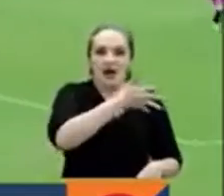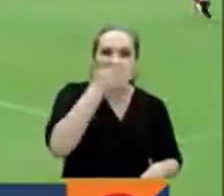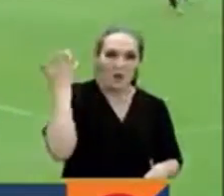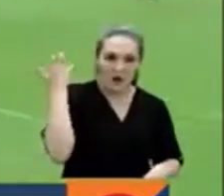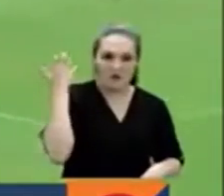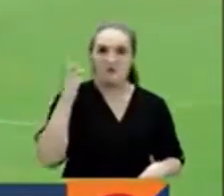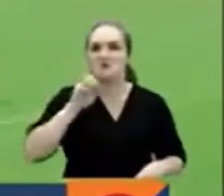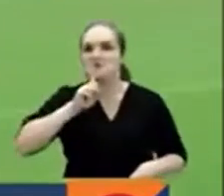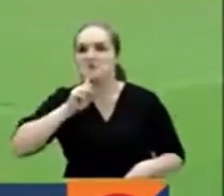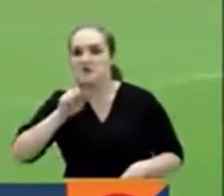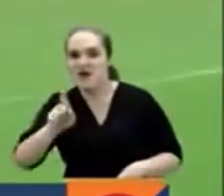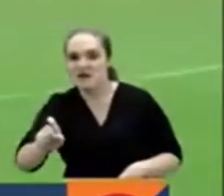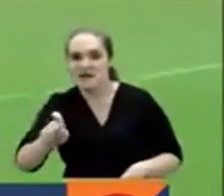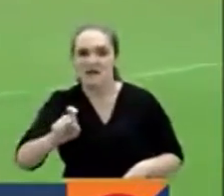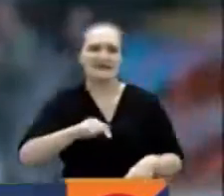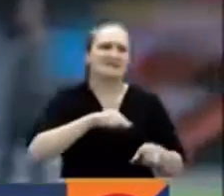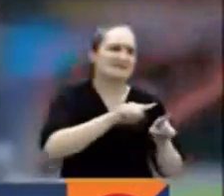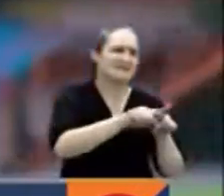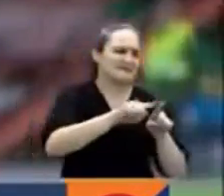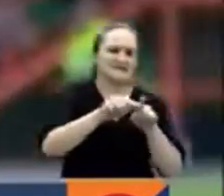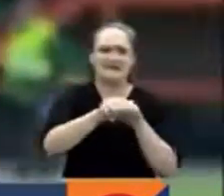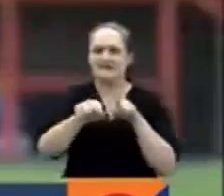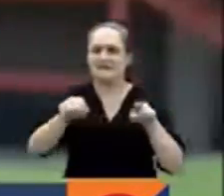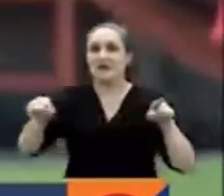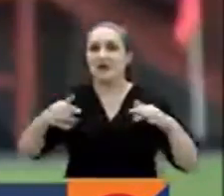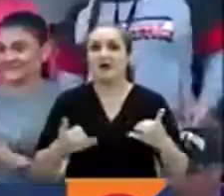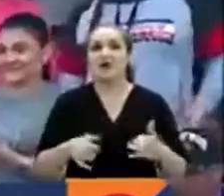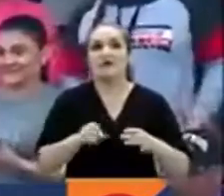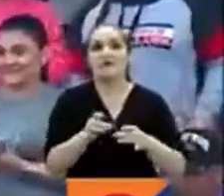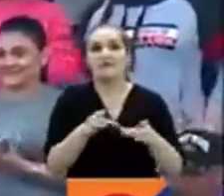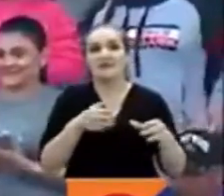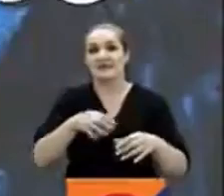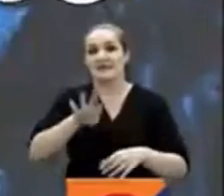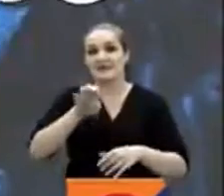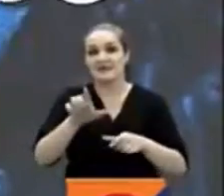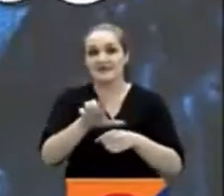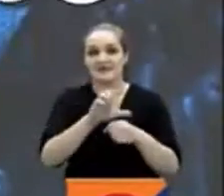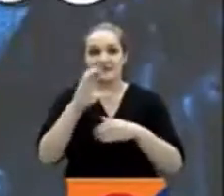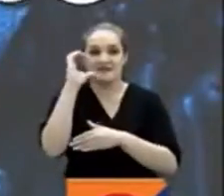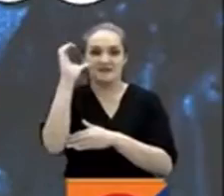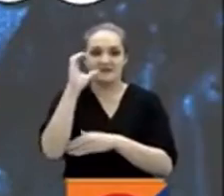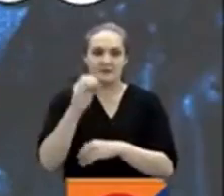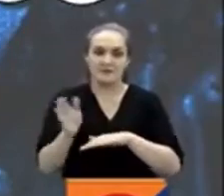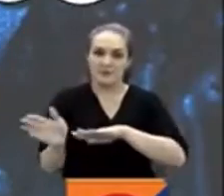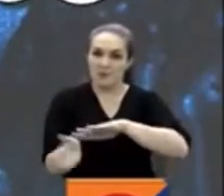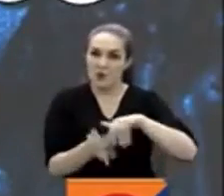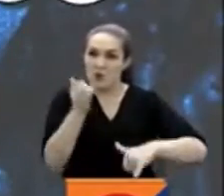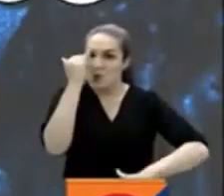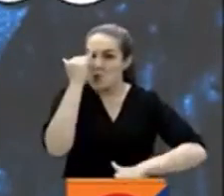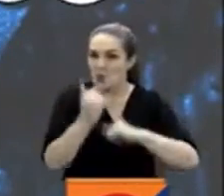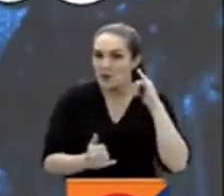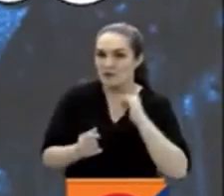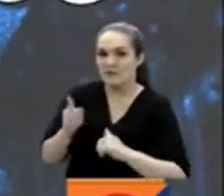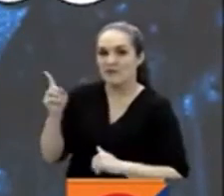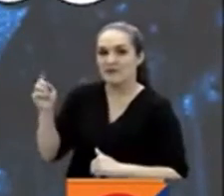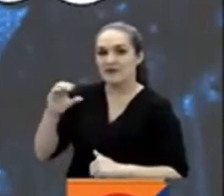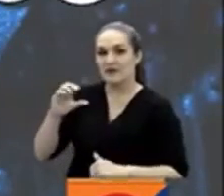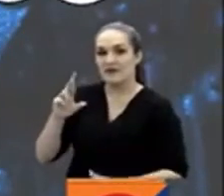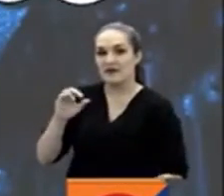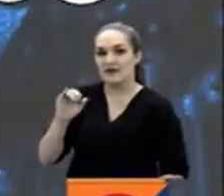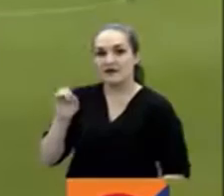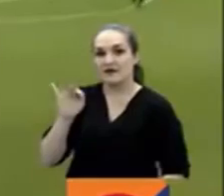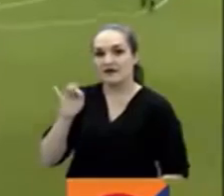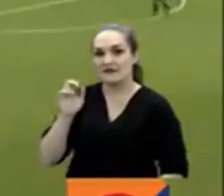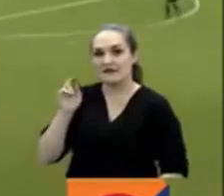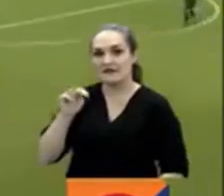podrían sellar clasificaciones en esta fecha 19 de la Liga Colombiana. Cerramos los deportes con Cristian Arango, quien fue el